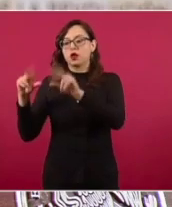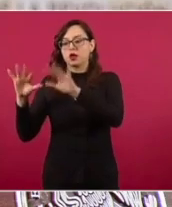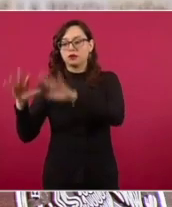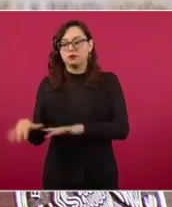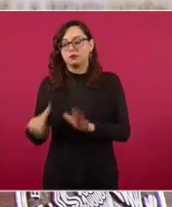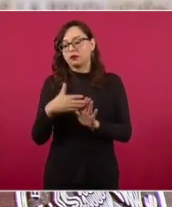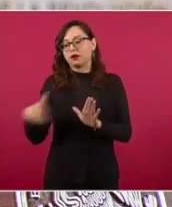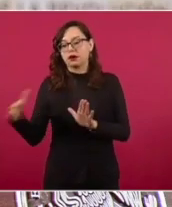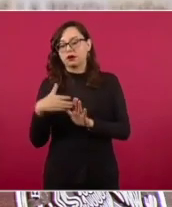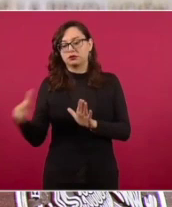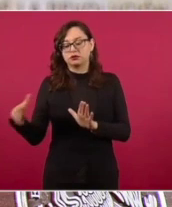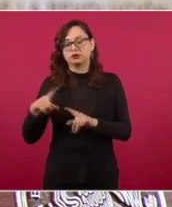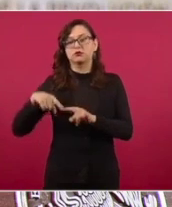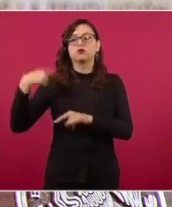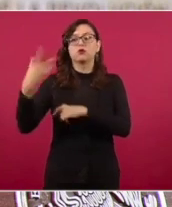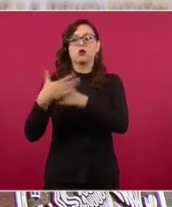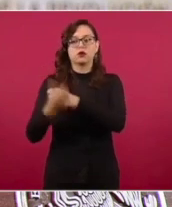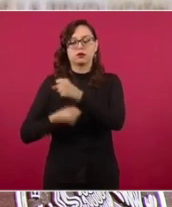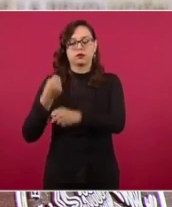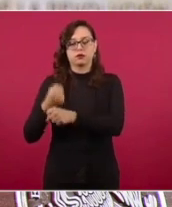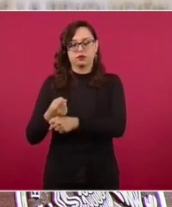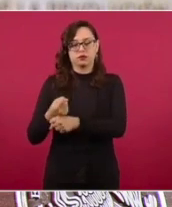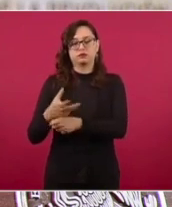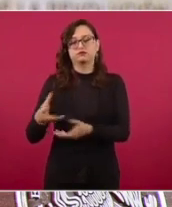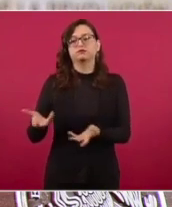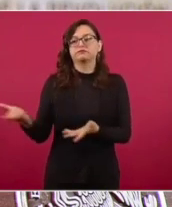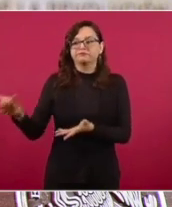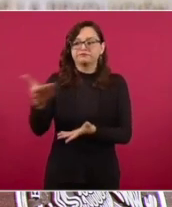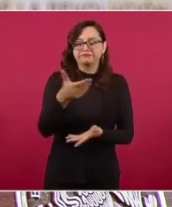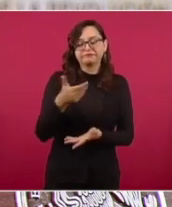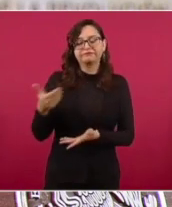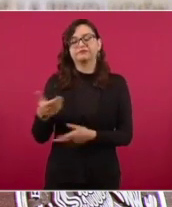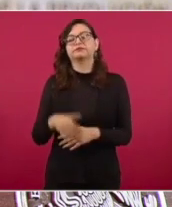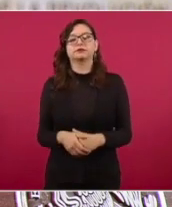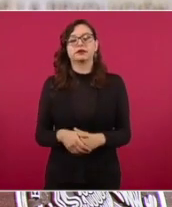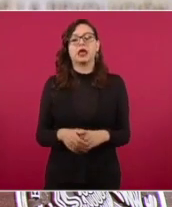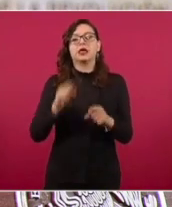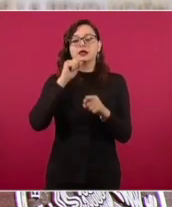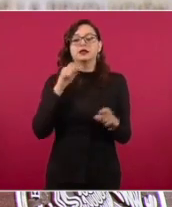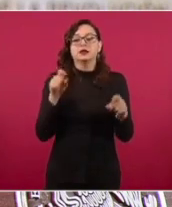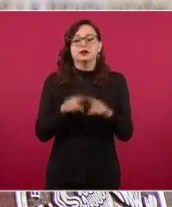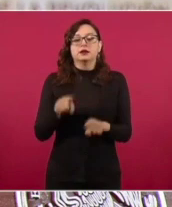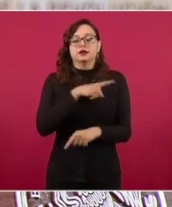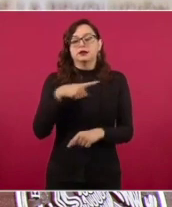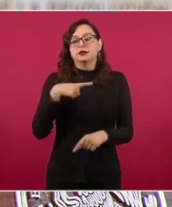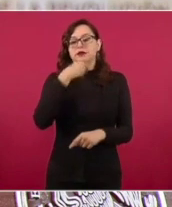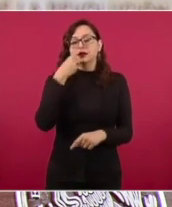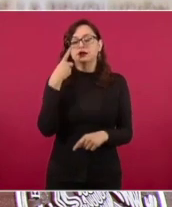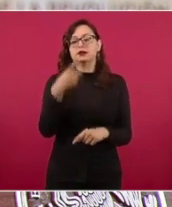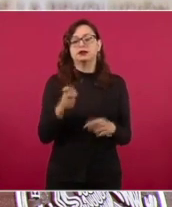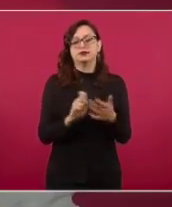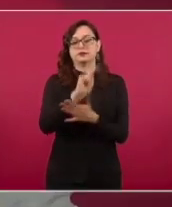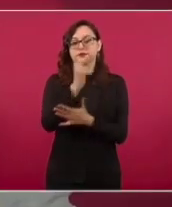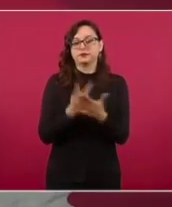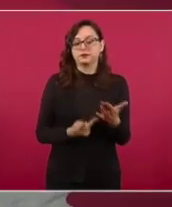año y se cosecha el próximo. Además, para concluir, hay que destacar que con el Programa de Producción para el Bienestar